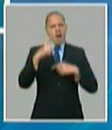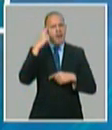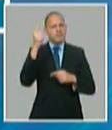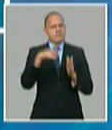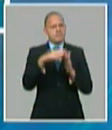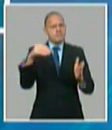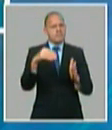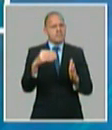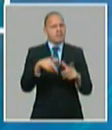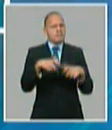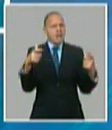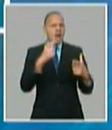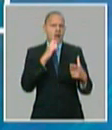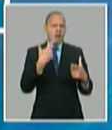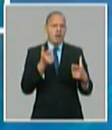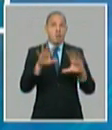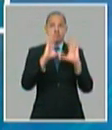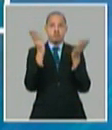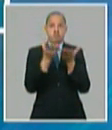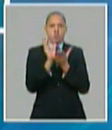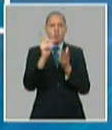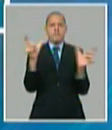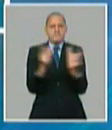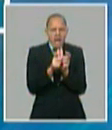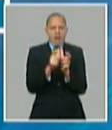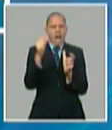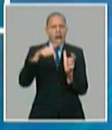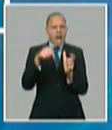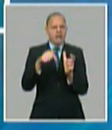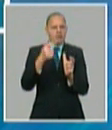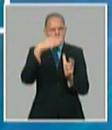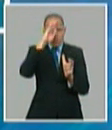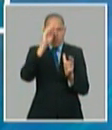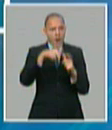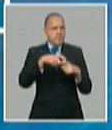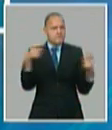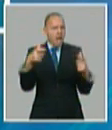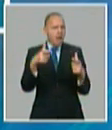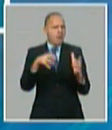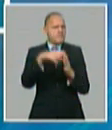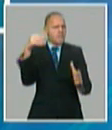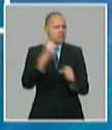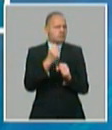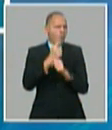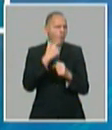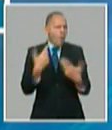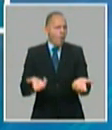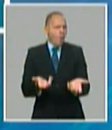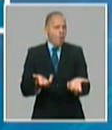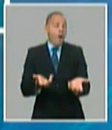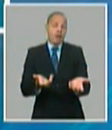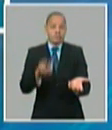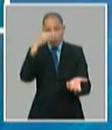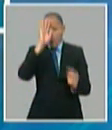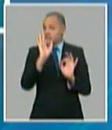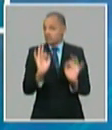empleo cuando el resto del mundo está disminuyendo empleo y despidiendo trabajadores? esto es Cuba